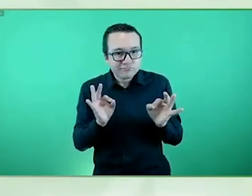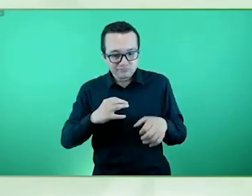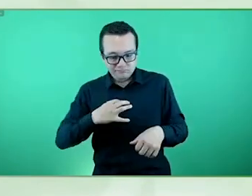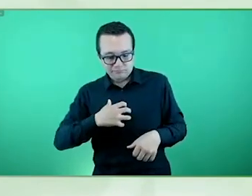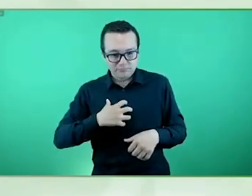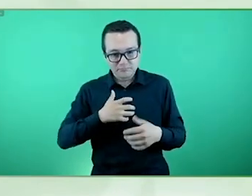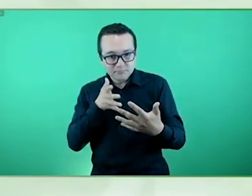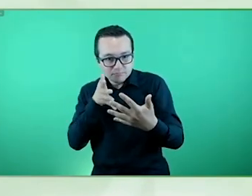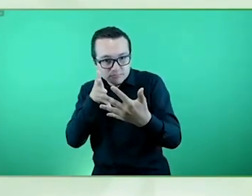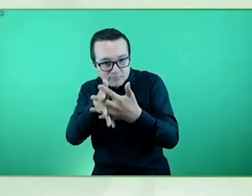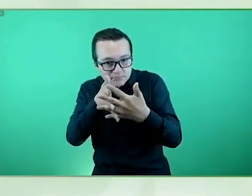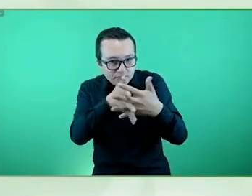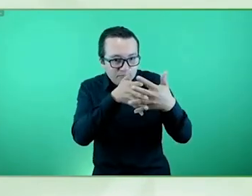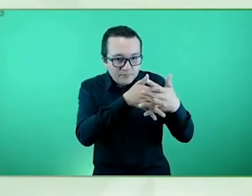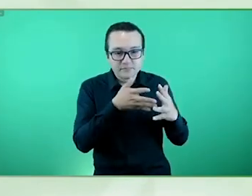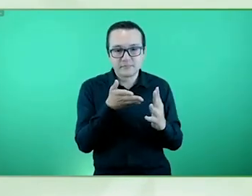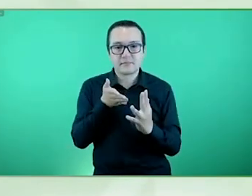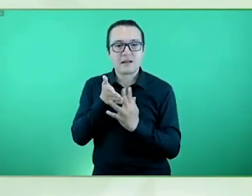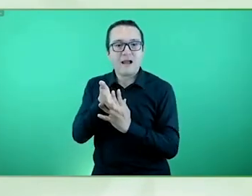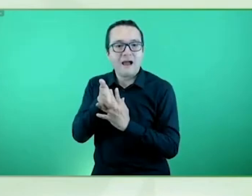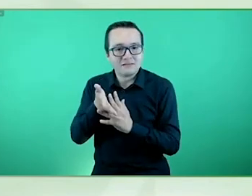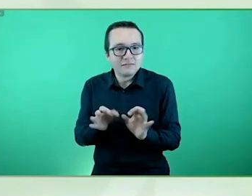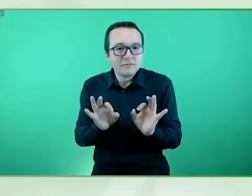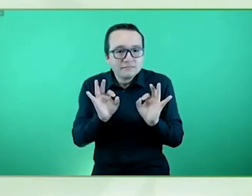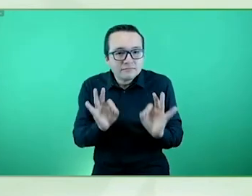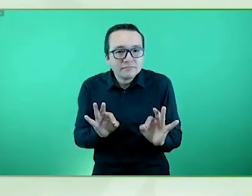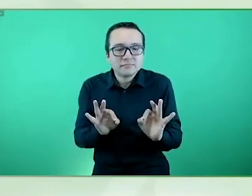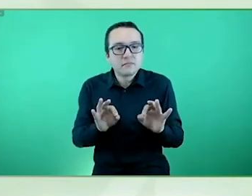de entender y de utilizar